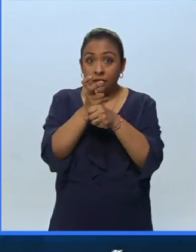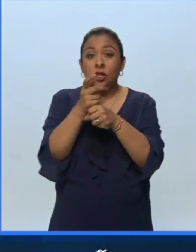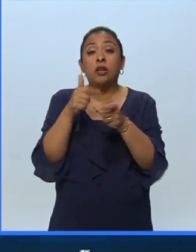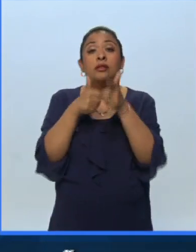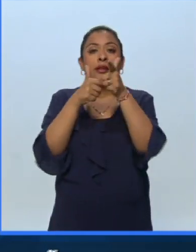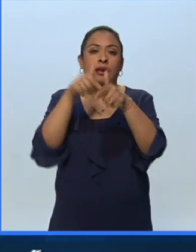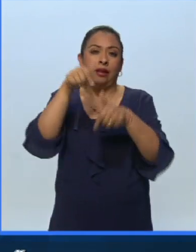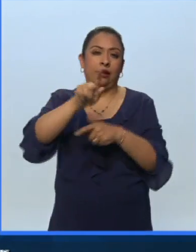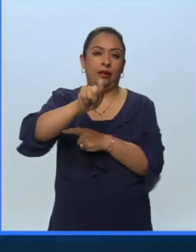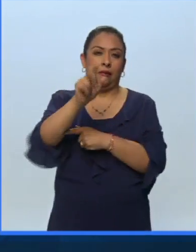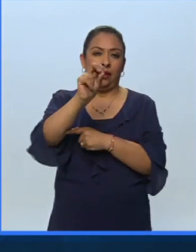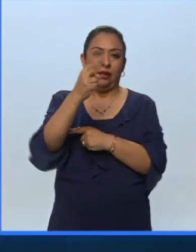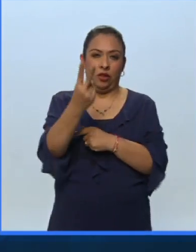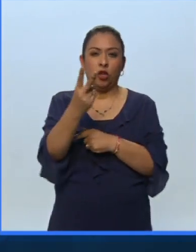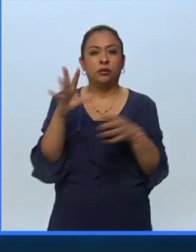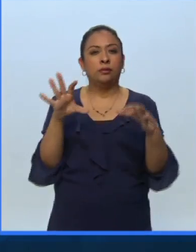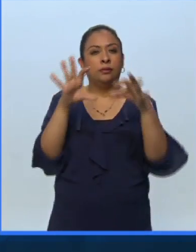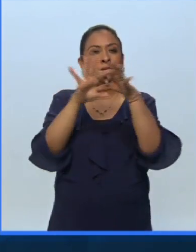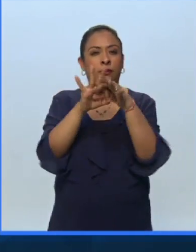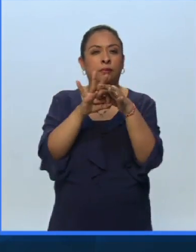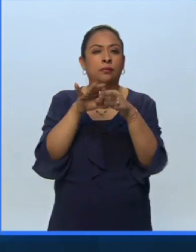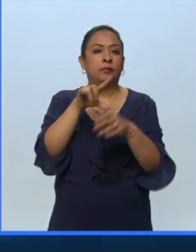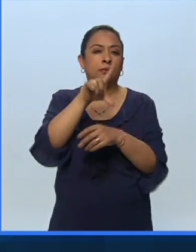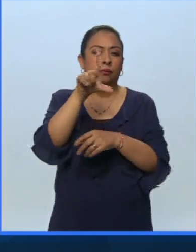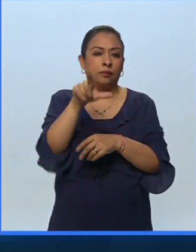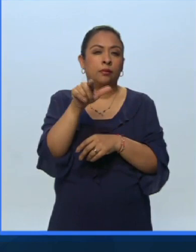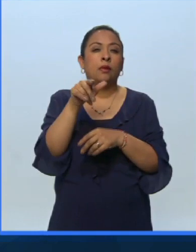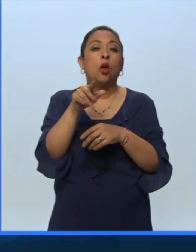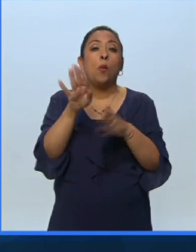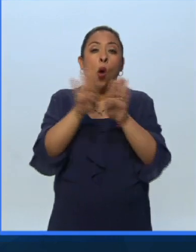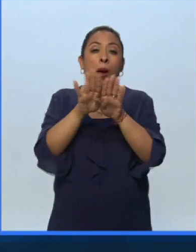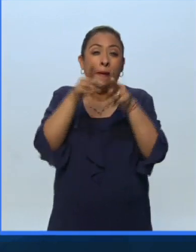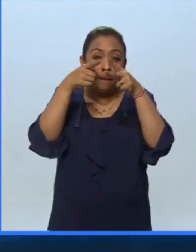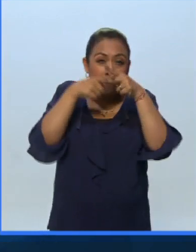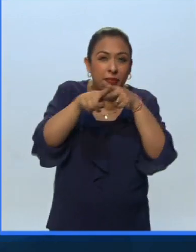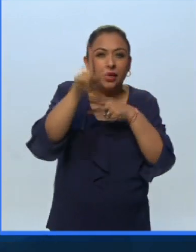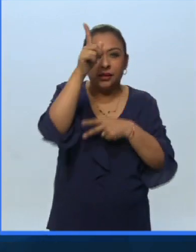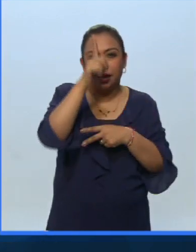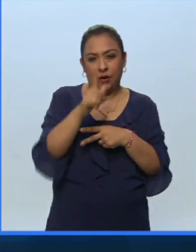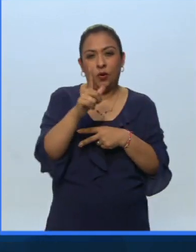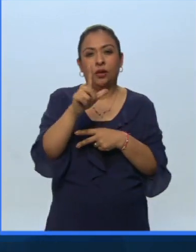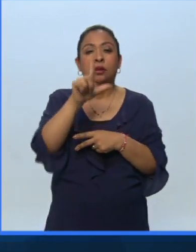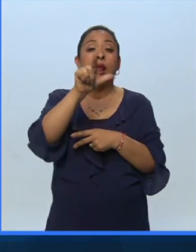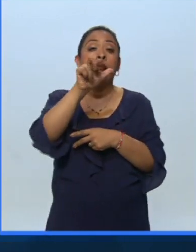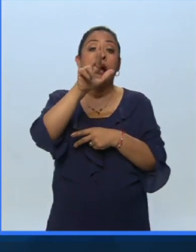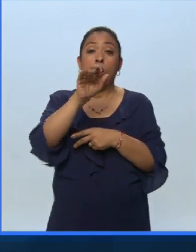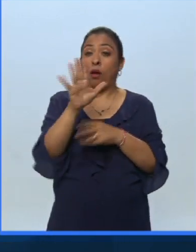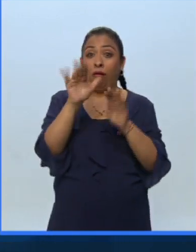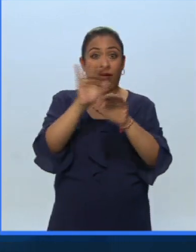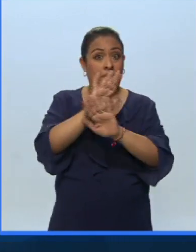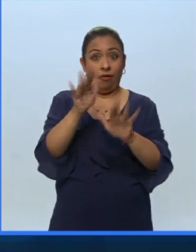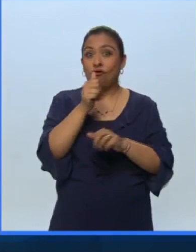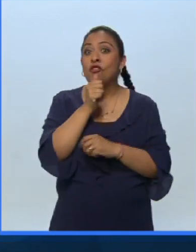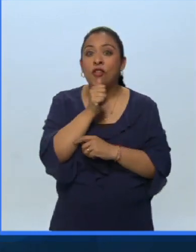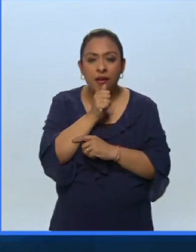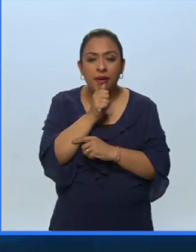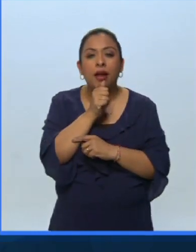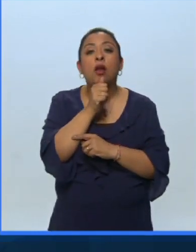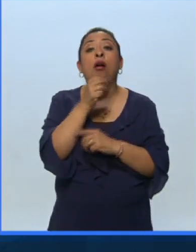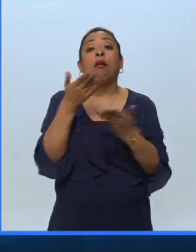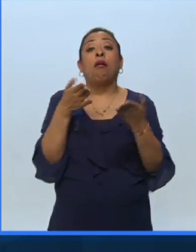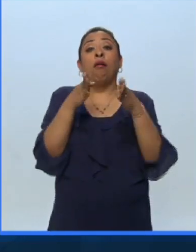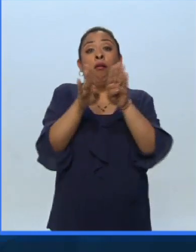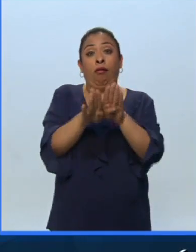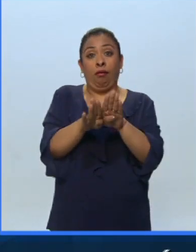seguir aquí al escenario de Canal 22 nos enlazamos en unos minutos más al arranque de estas lunas así que Laura no nos despedimos y vamos a